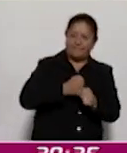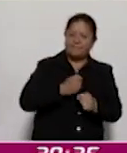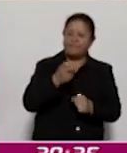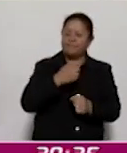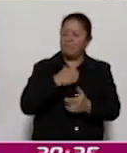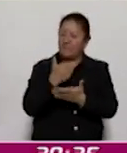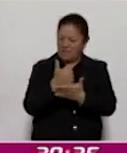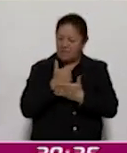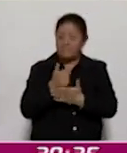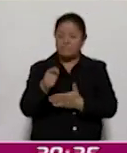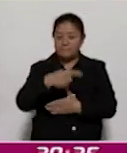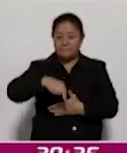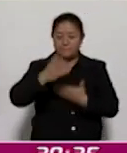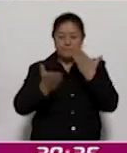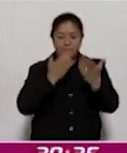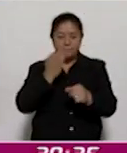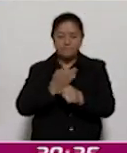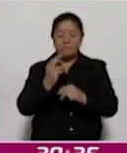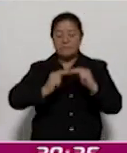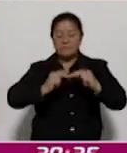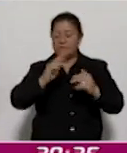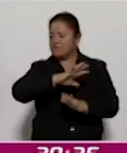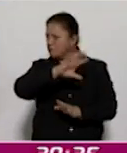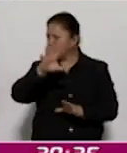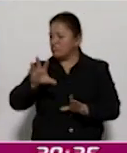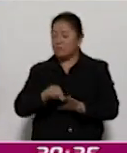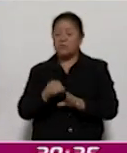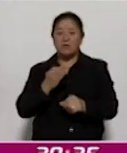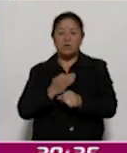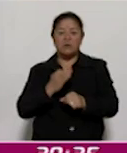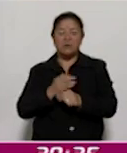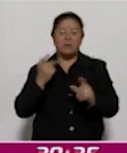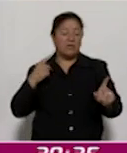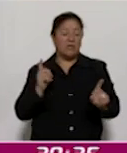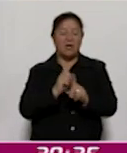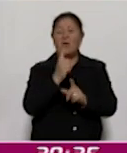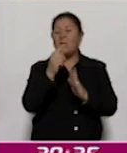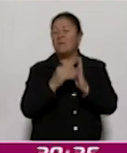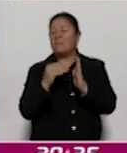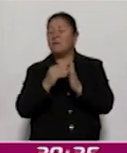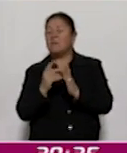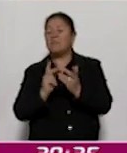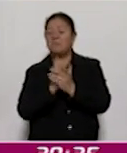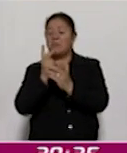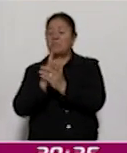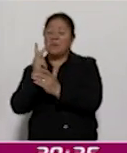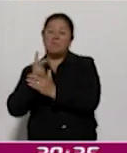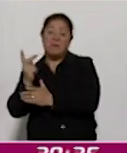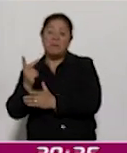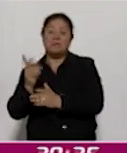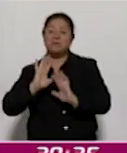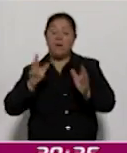niveles que este año nos acercáramos al millón de plantas reforestadas en el Estado, algo que nunca se había logrado.